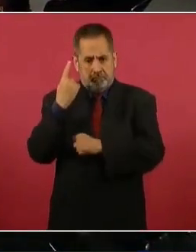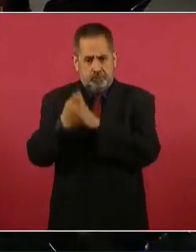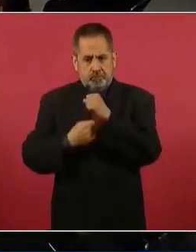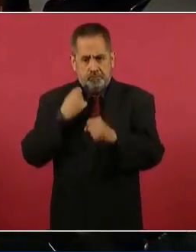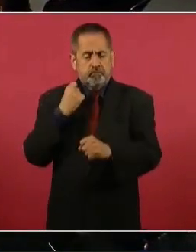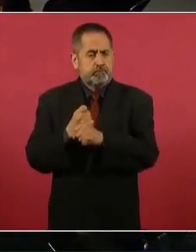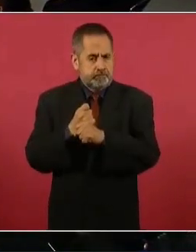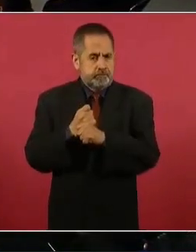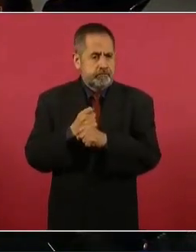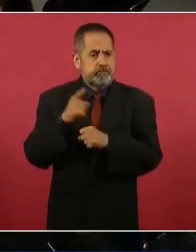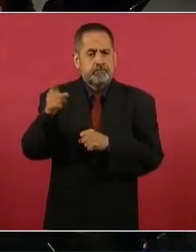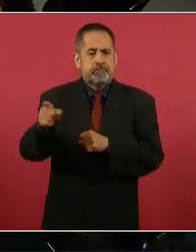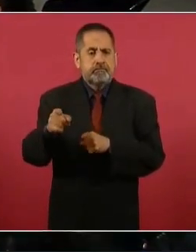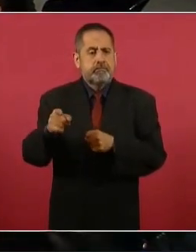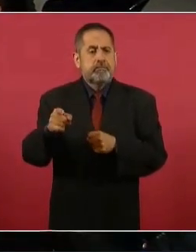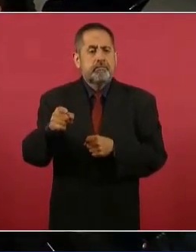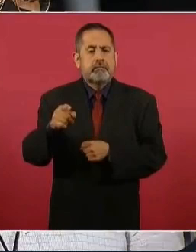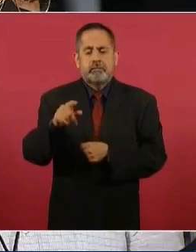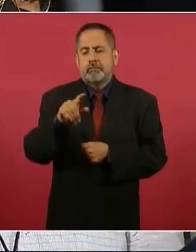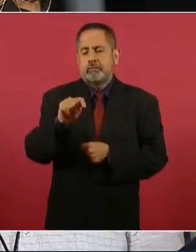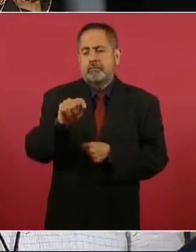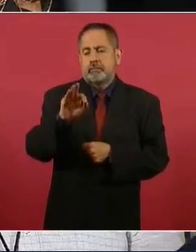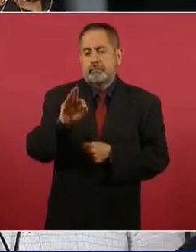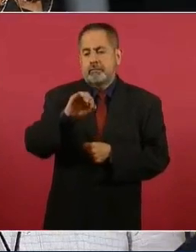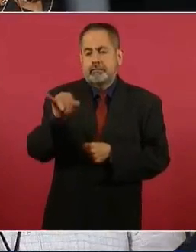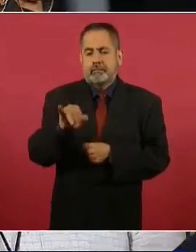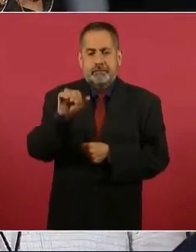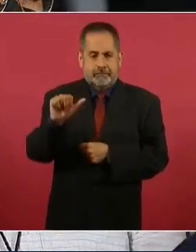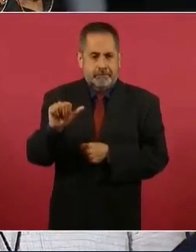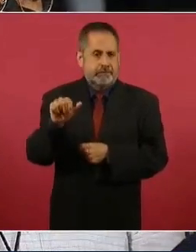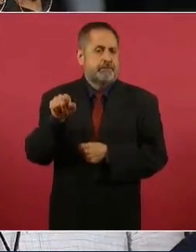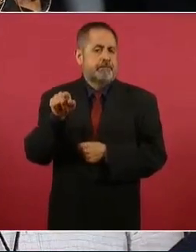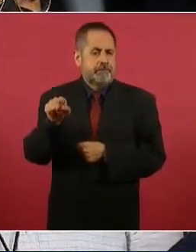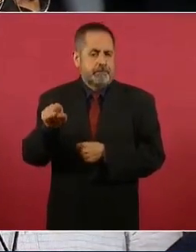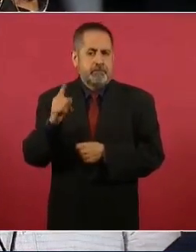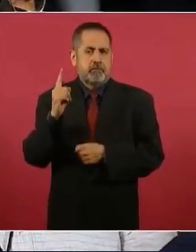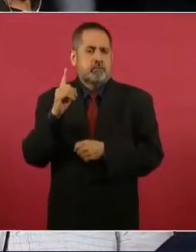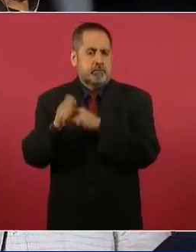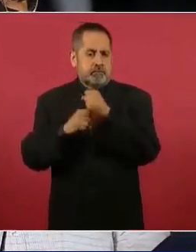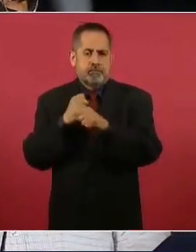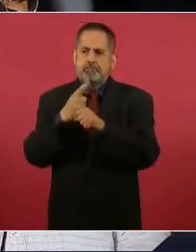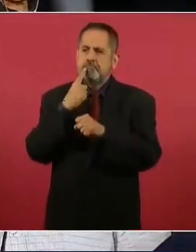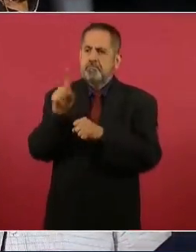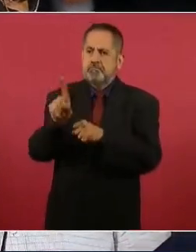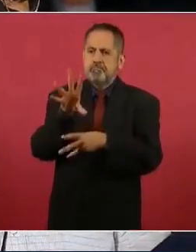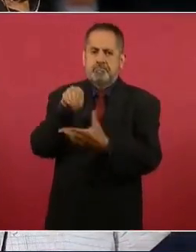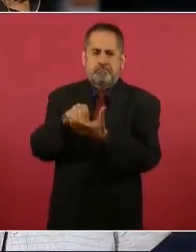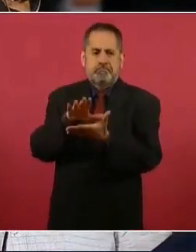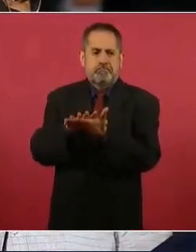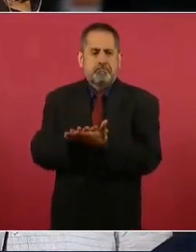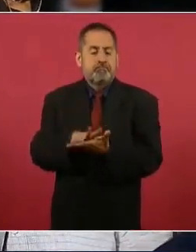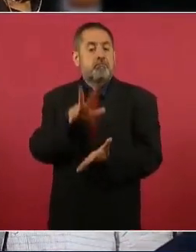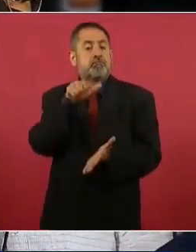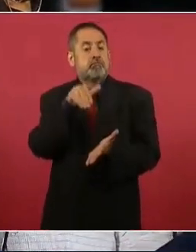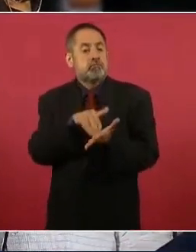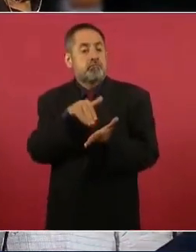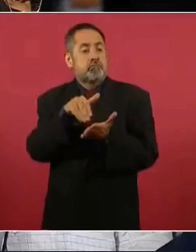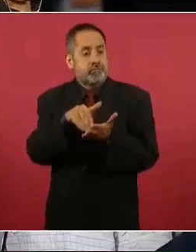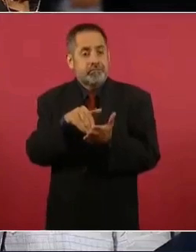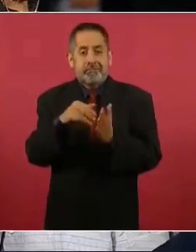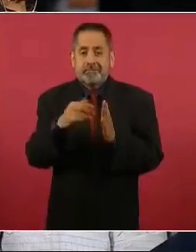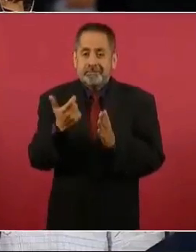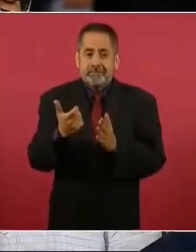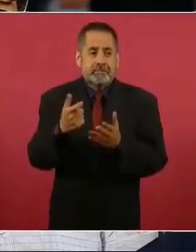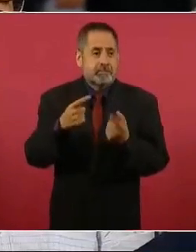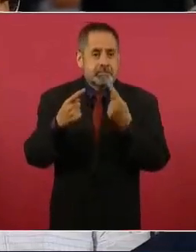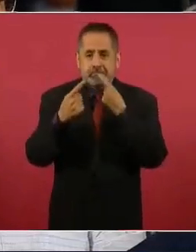Federal de Justicia Administrativa ascienden en promedio a unos 800 mil millones de pesos en disputa